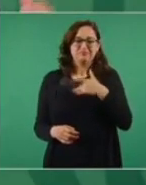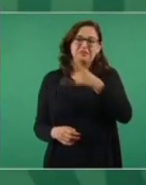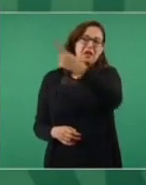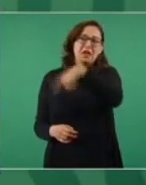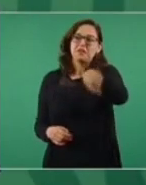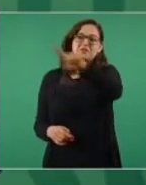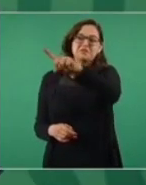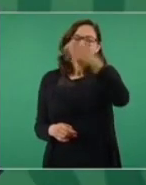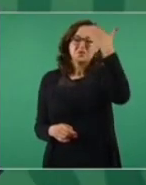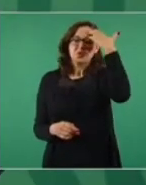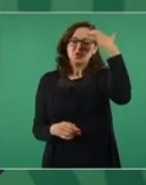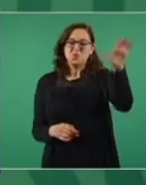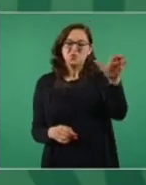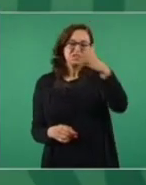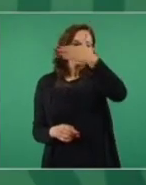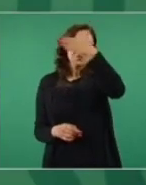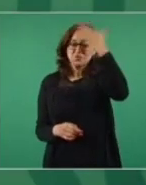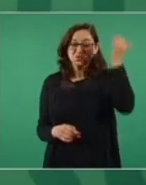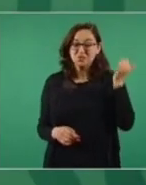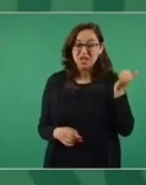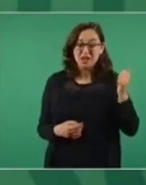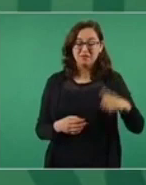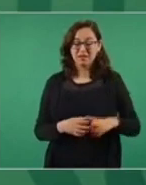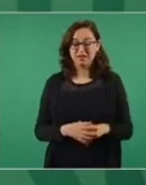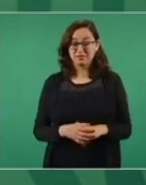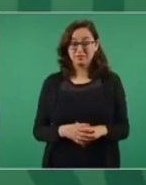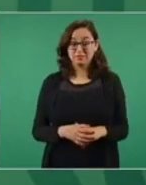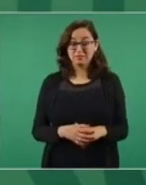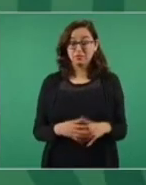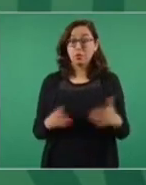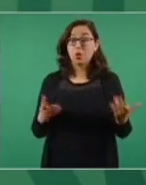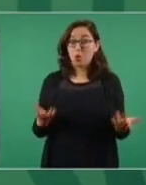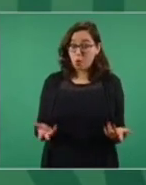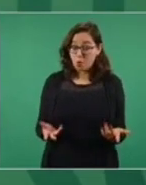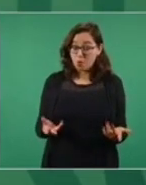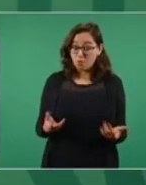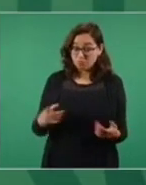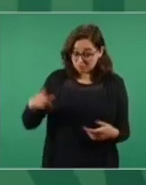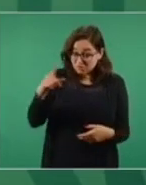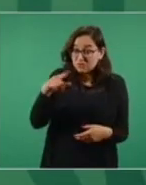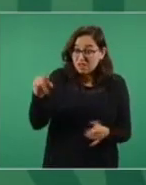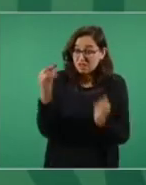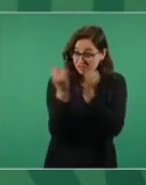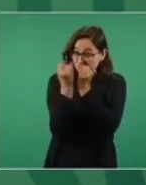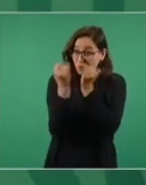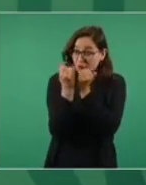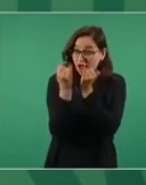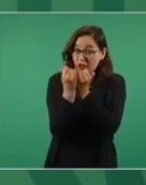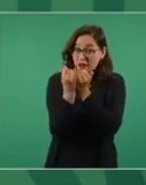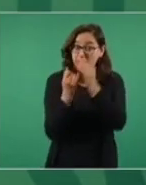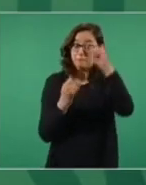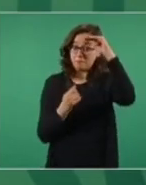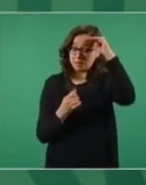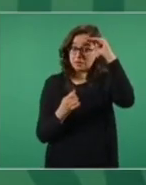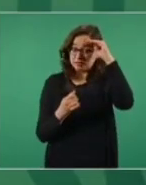pero ahora acaba de sacar un tweet porque